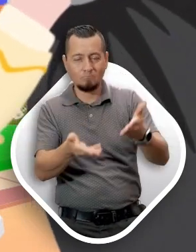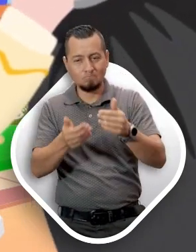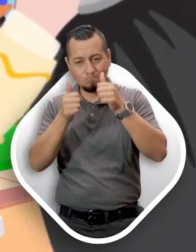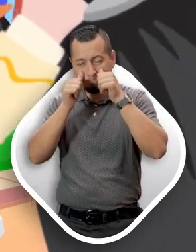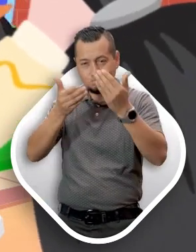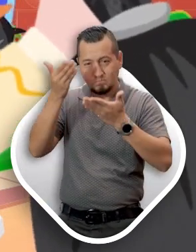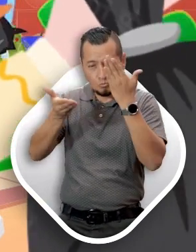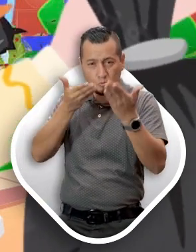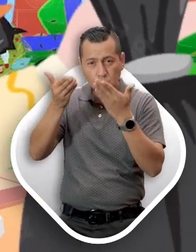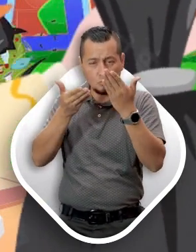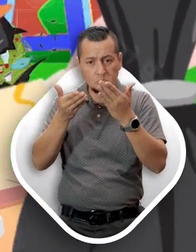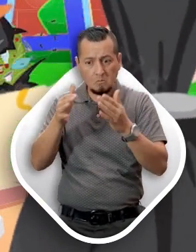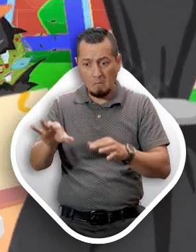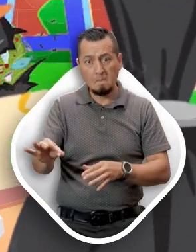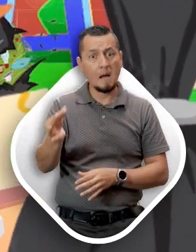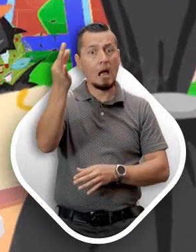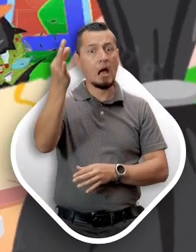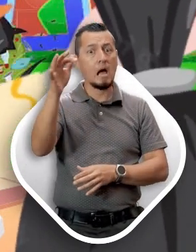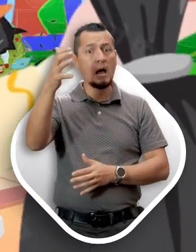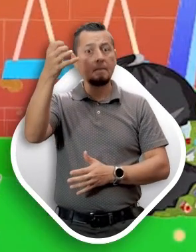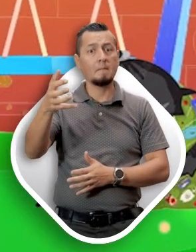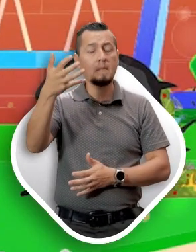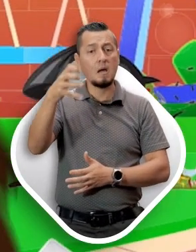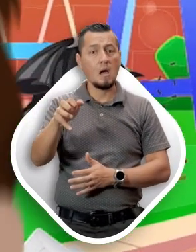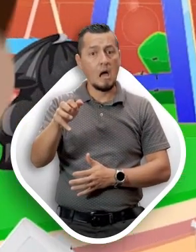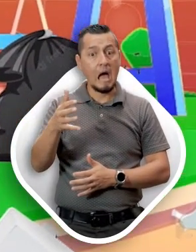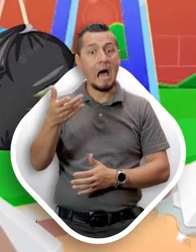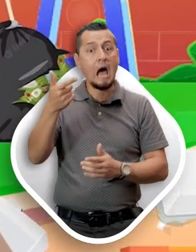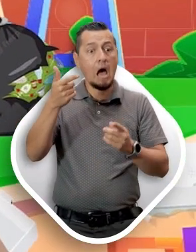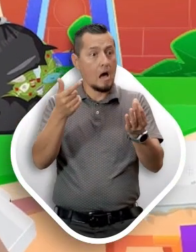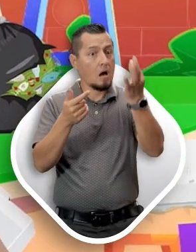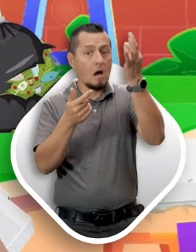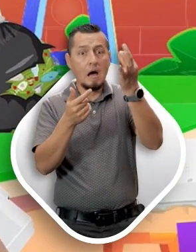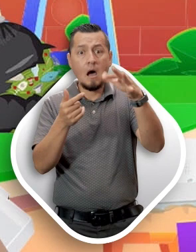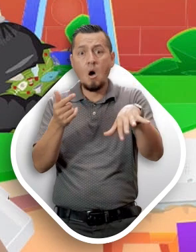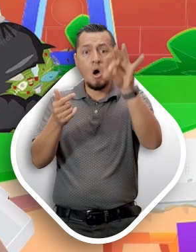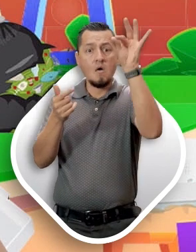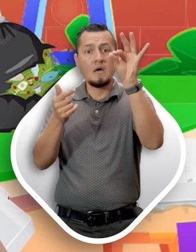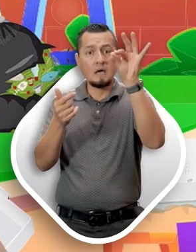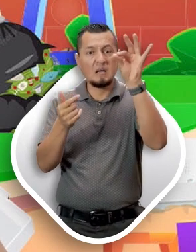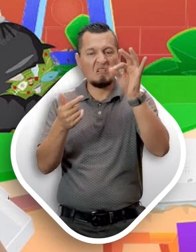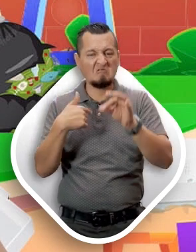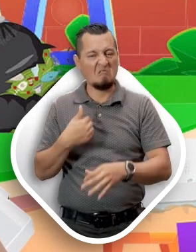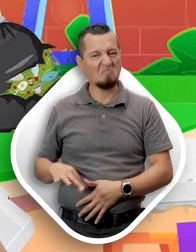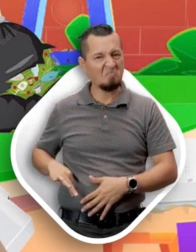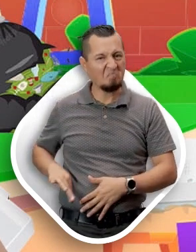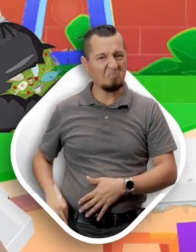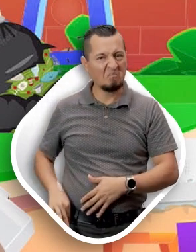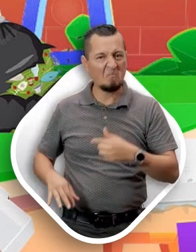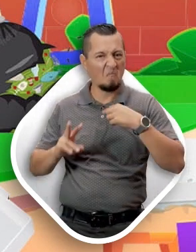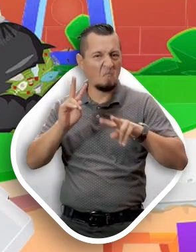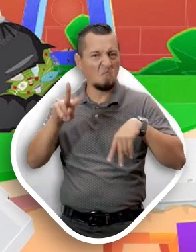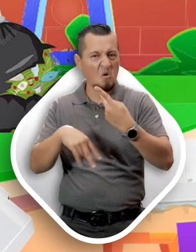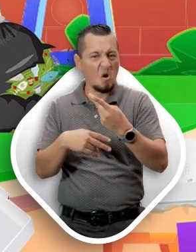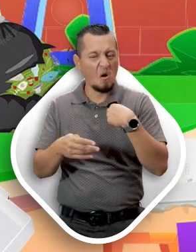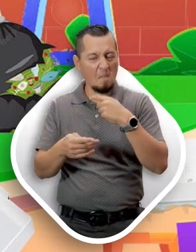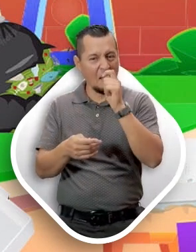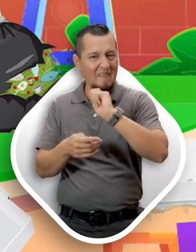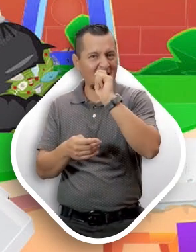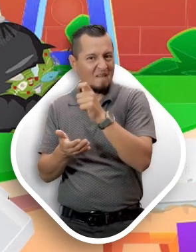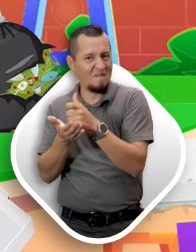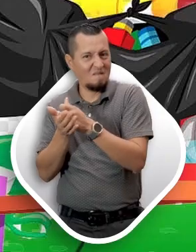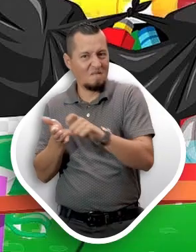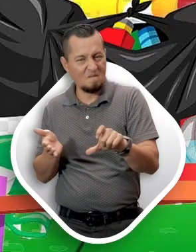encontrado una moneda de 10 pesos. ¡Ándale! ¡Una moneda! ¡Me la voy a quedar para comprarme una